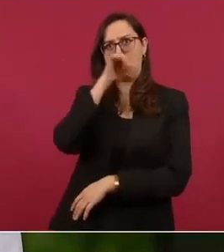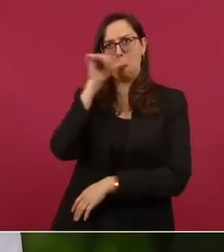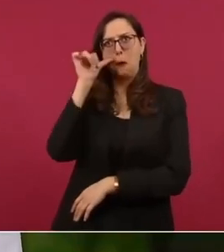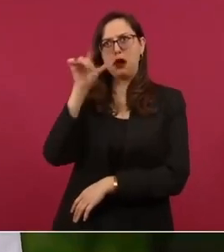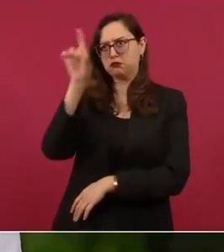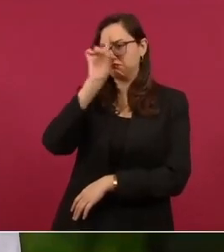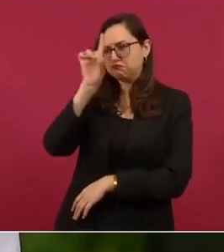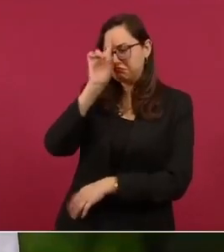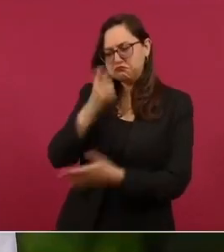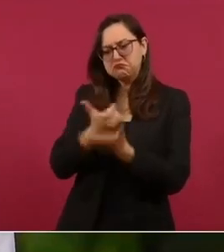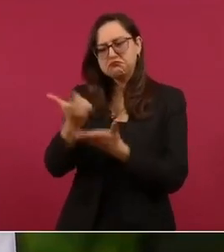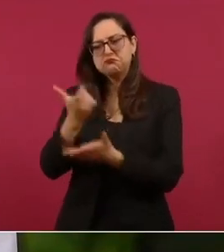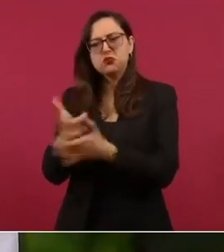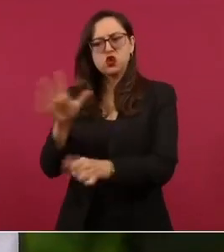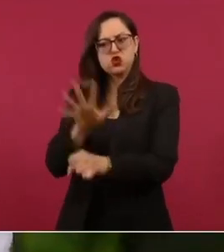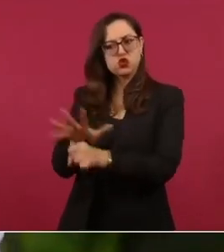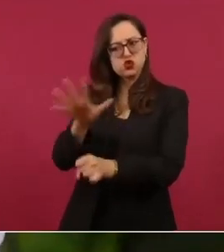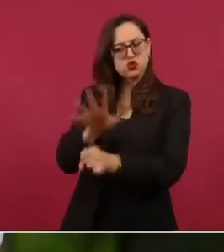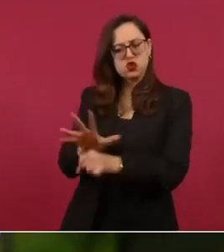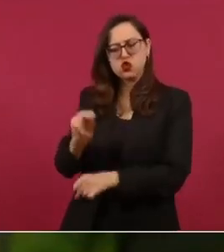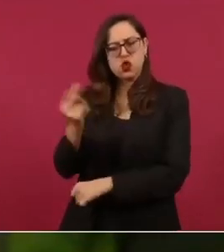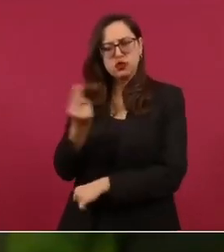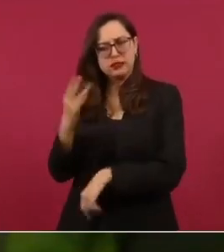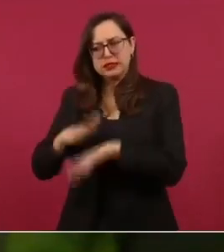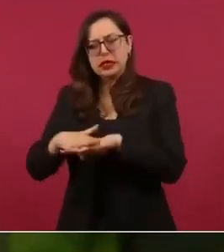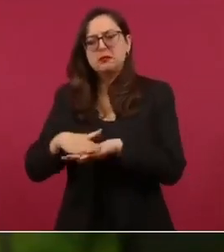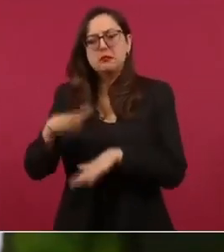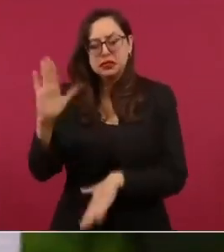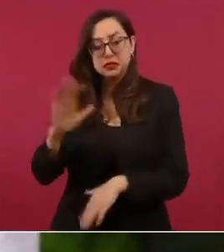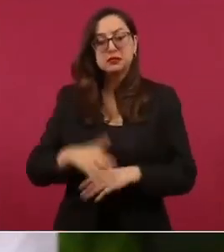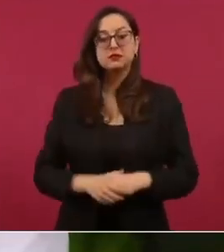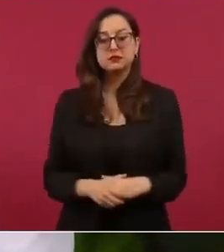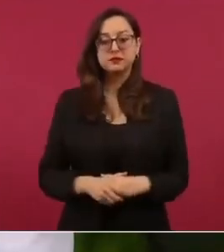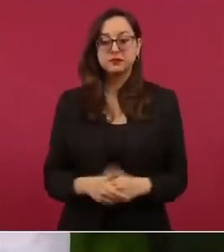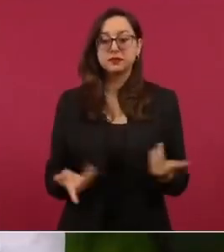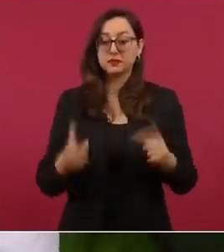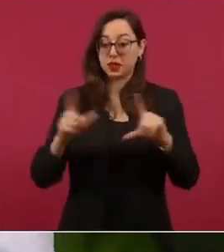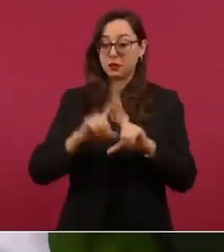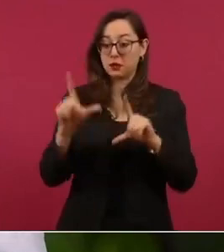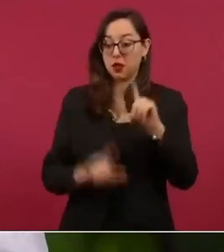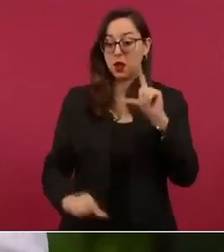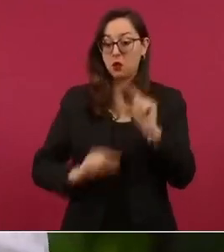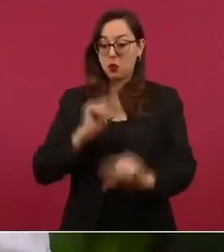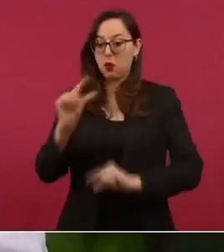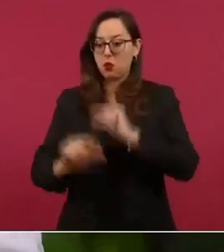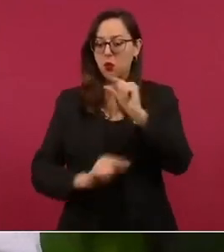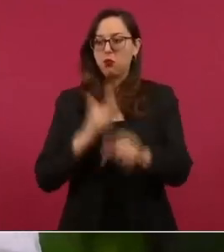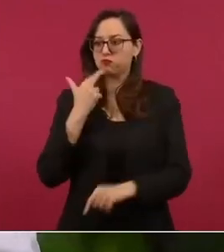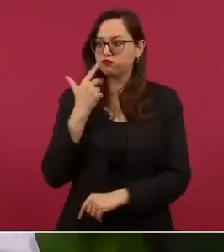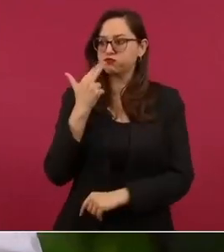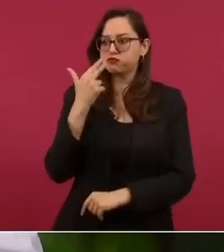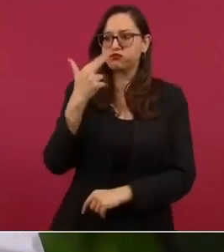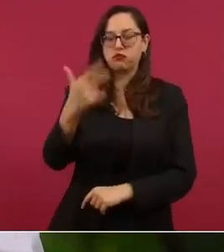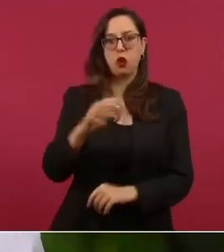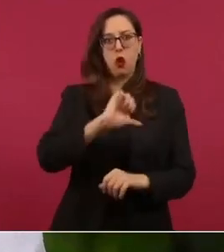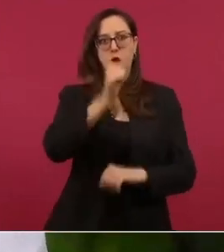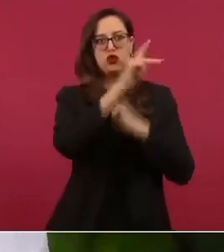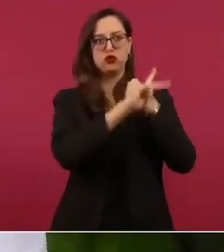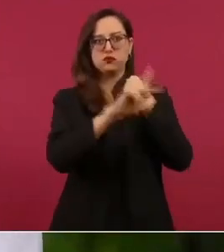México está recuperando su prestigio en el mundo el gobierno dejó de ser